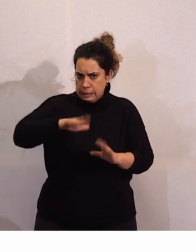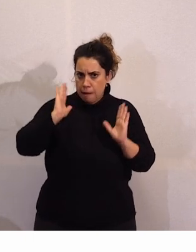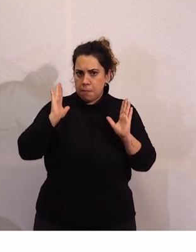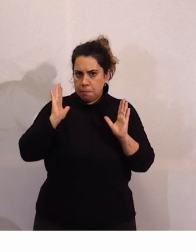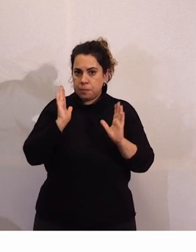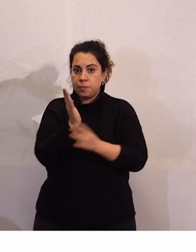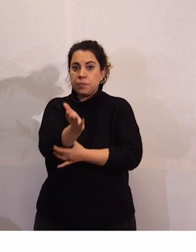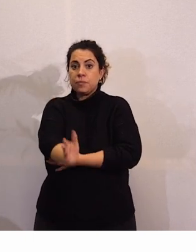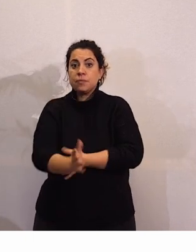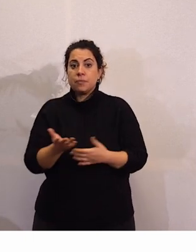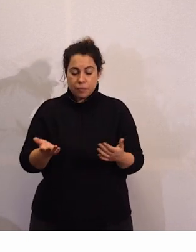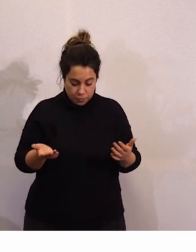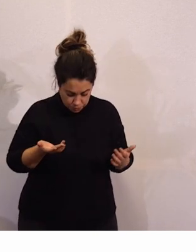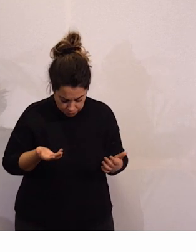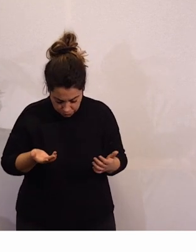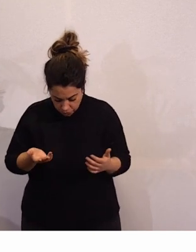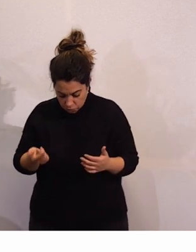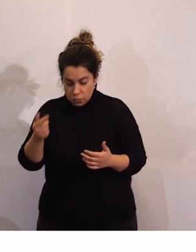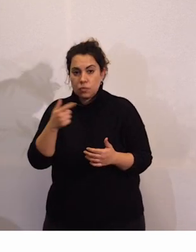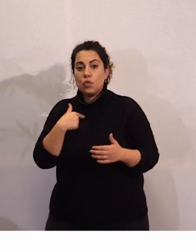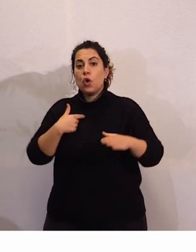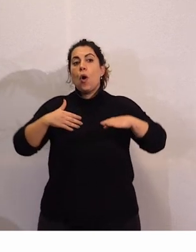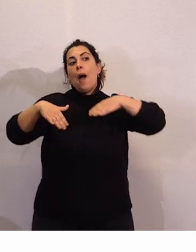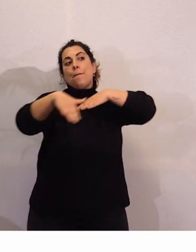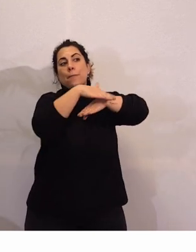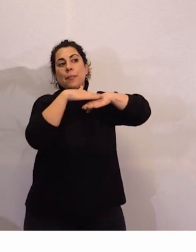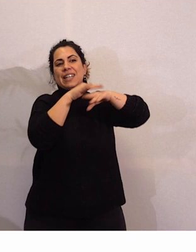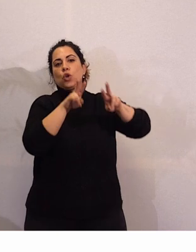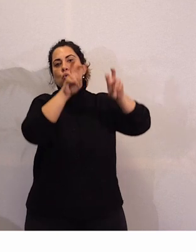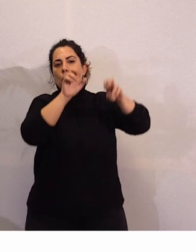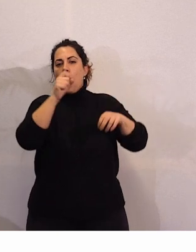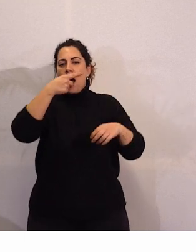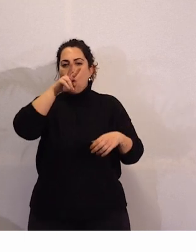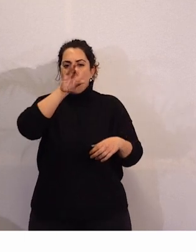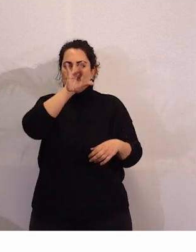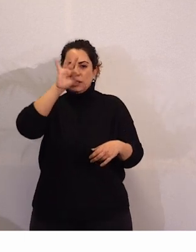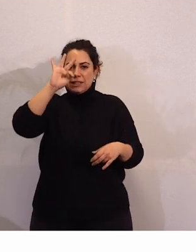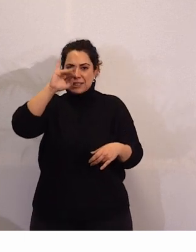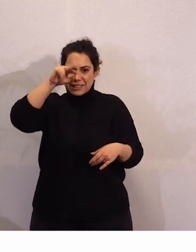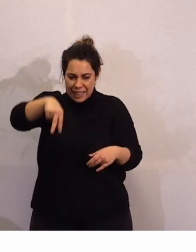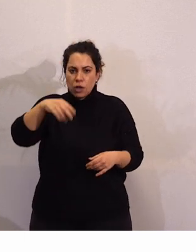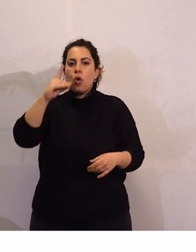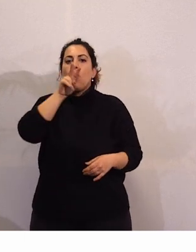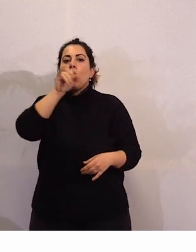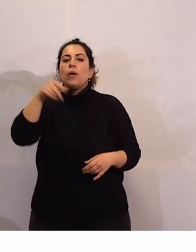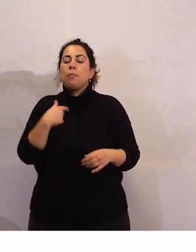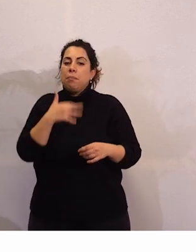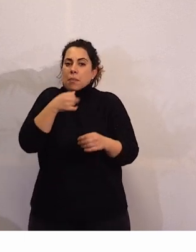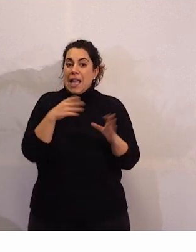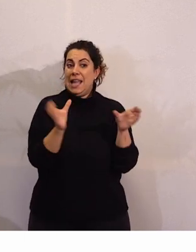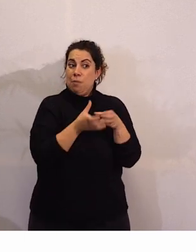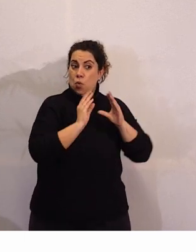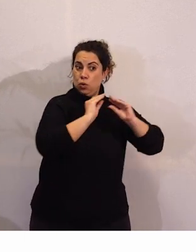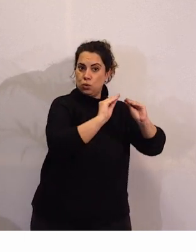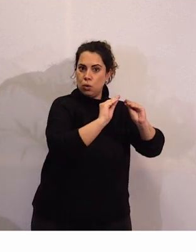yo al al ministro al nuevo ministro Bustin Duy y bueno a su equipo pues